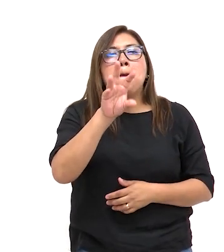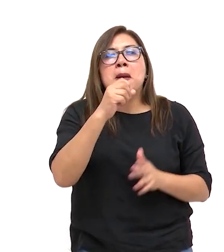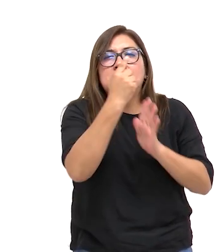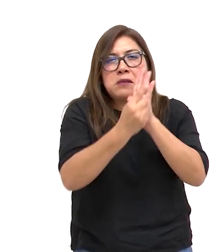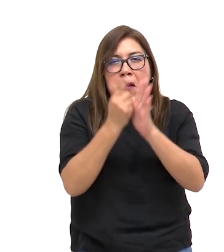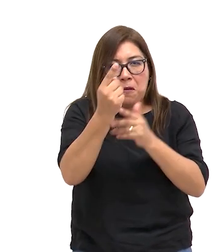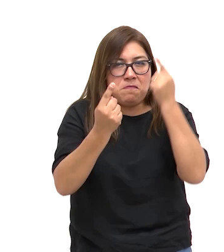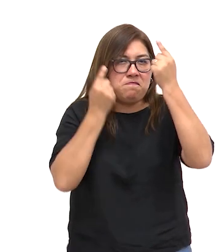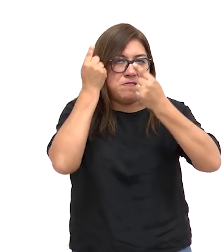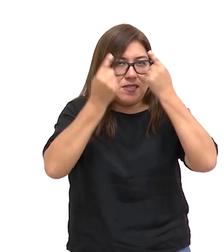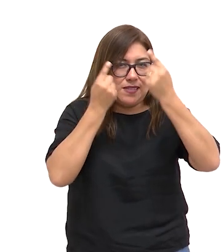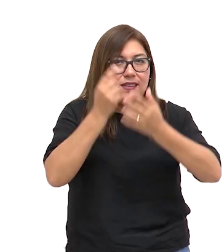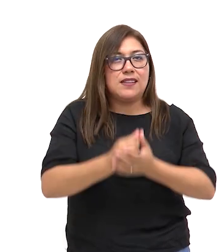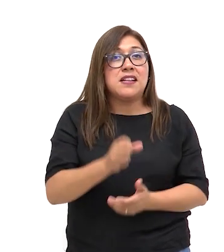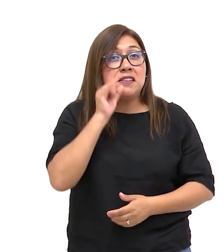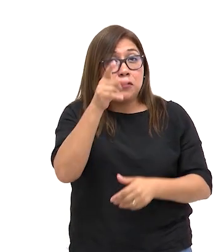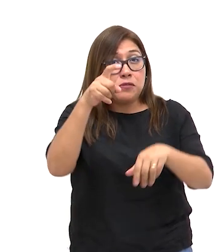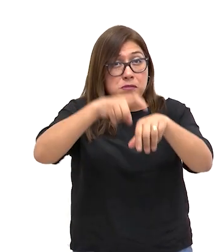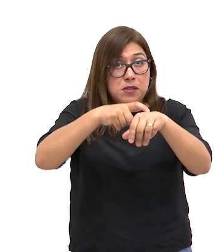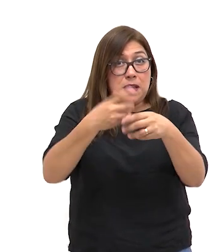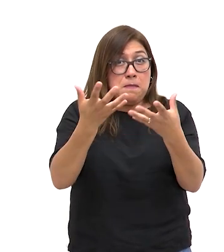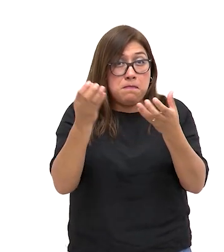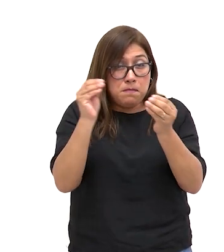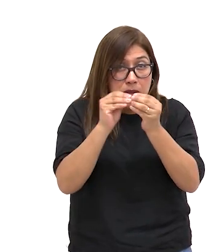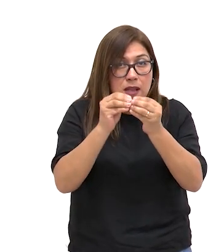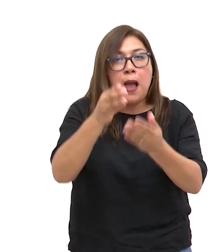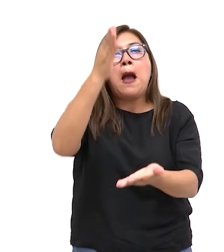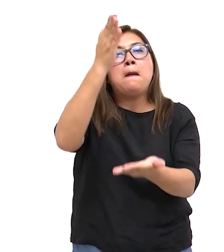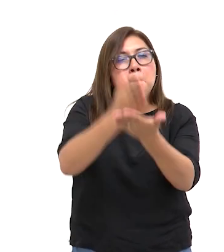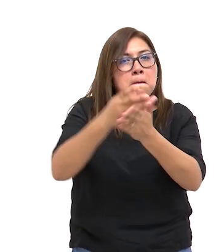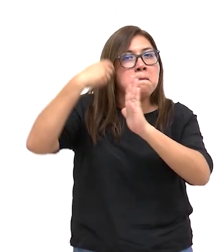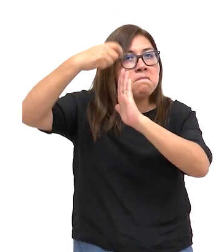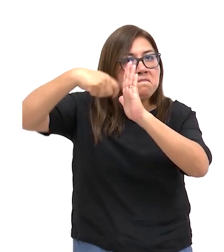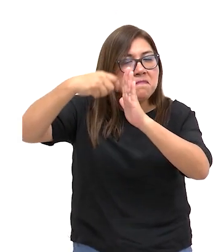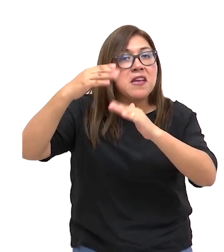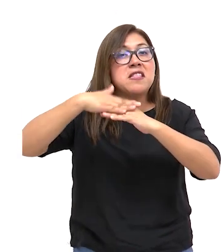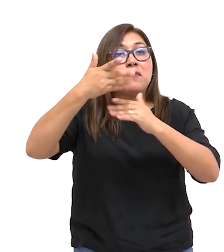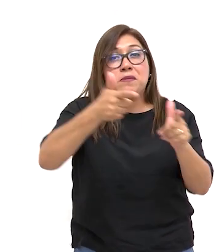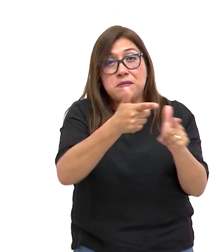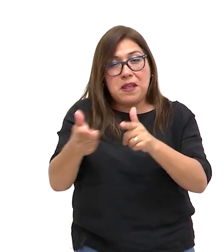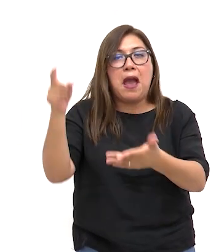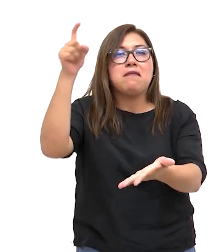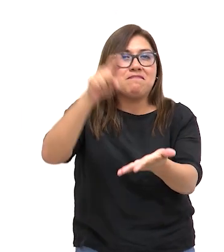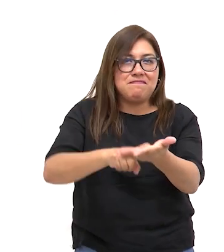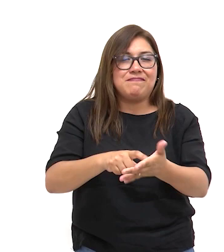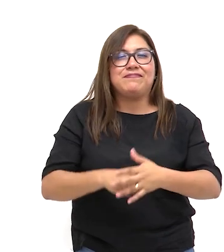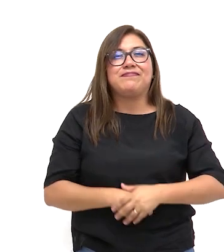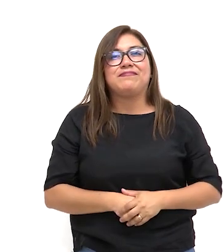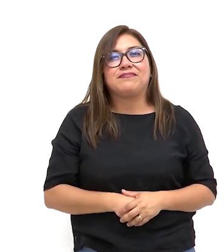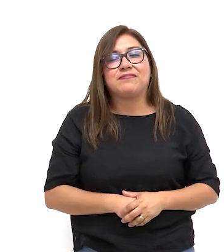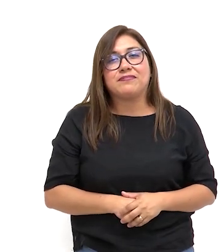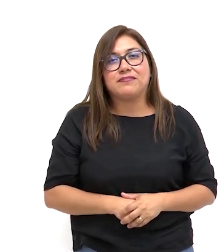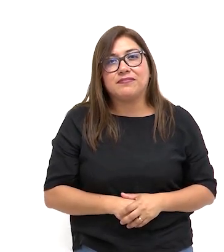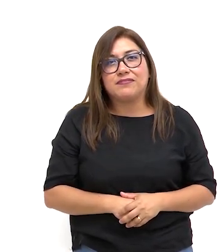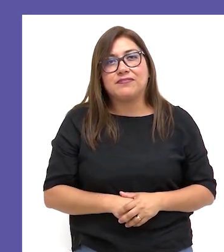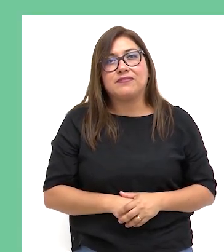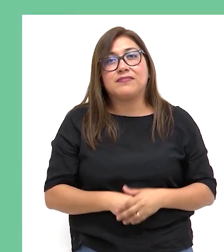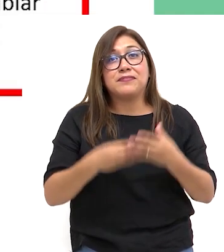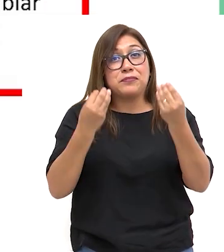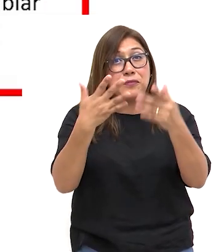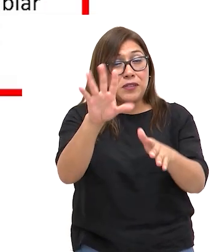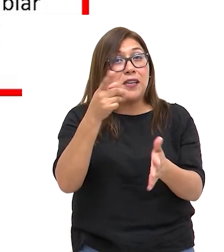Tómate 20 segundos para reflexionar. Y si necesitas más tiempo, puedes pausar el video y continuar cuando estés lista o listo.